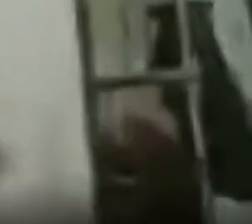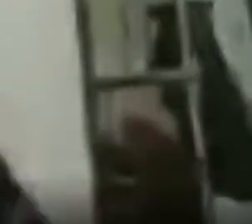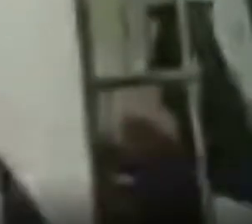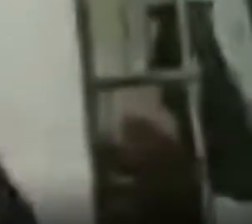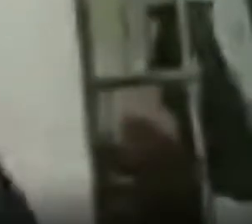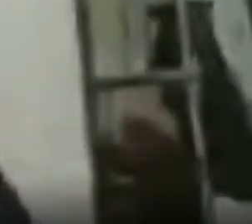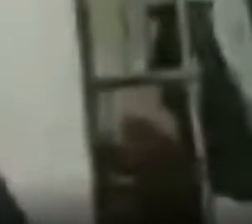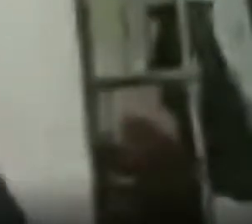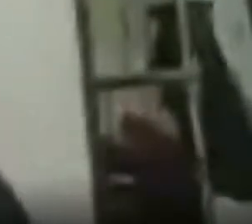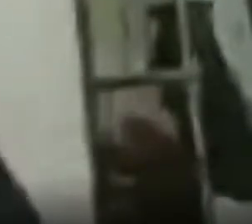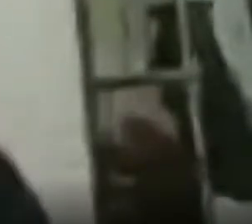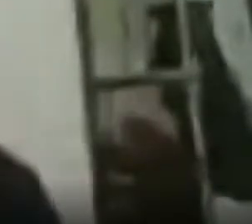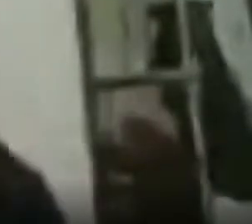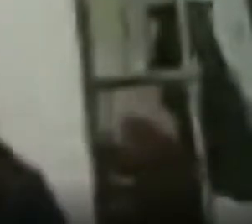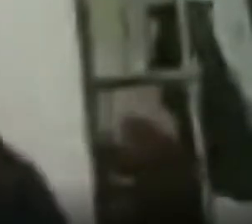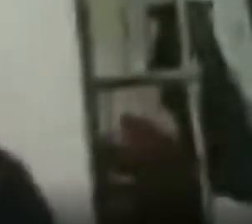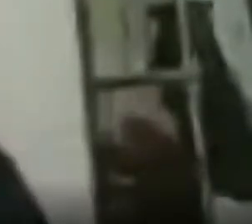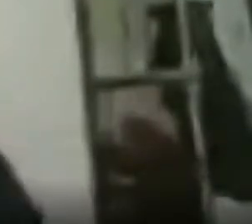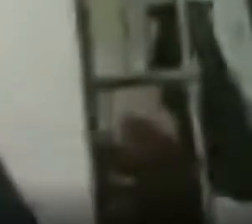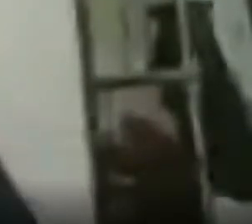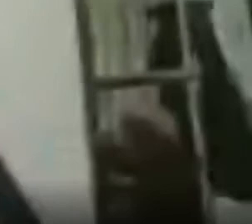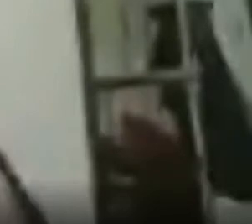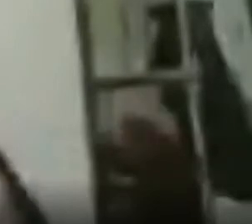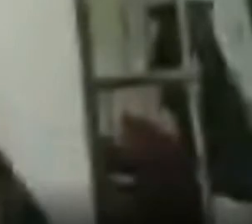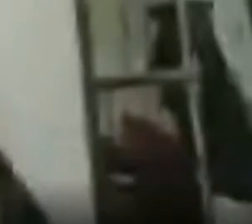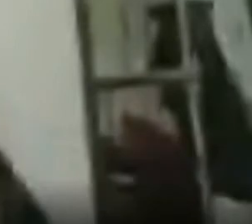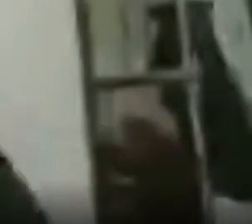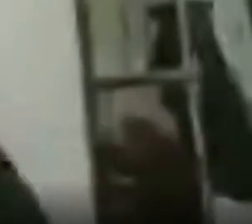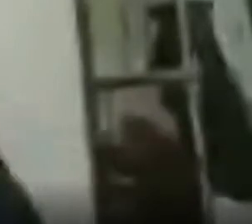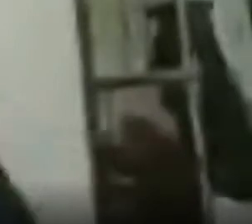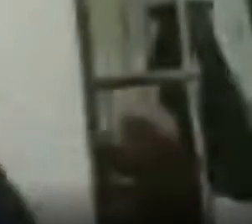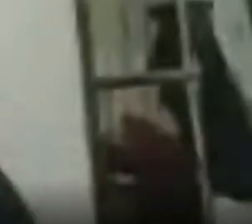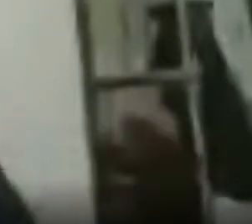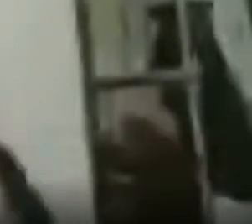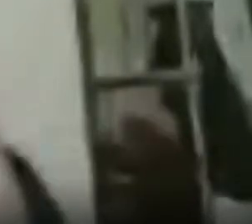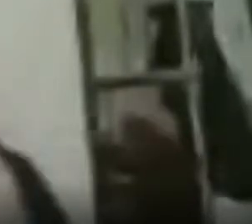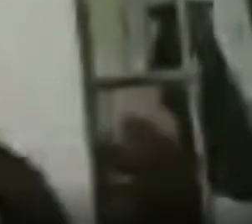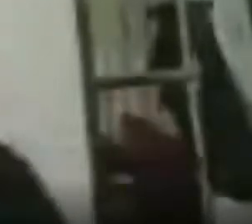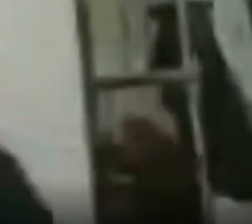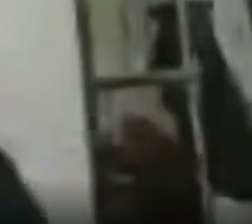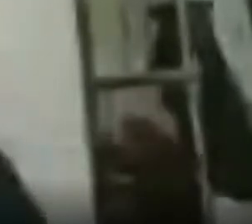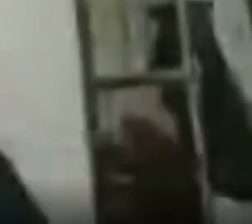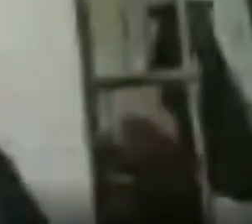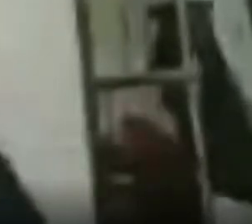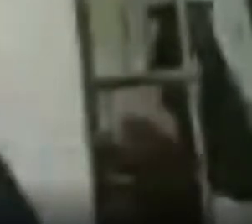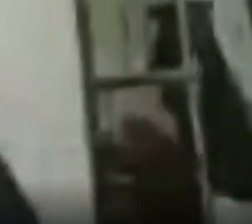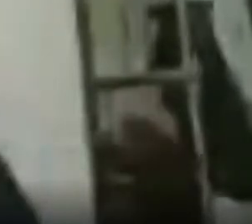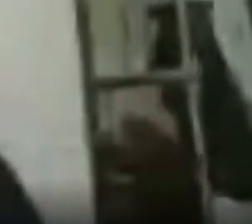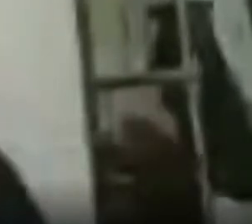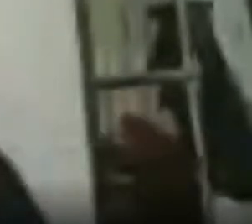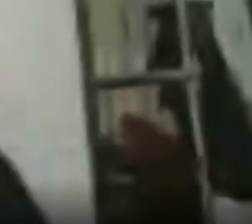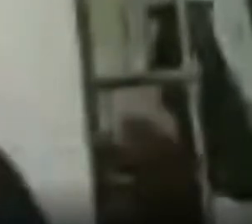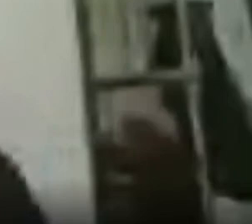escríbame al whatsapp que lo tienen ustedes mi número está el correo electrónico que ustedes ya lo saben también del incluyeme